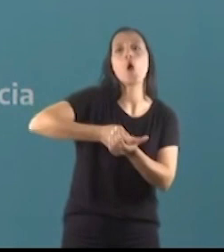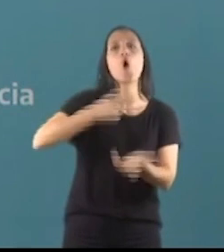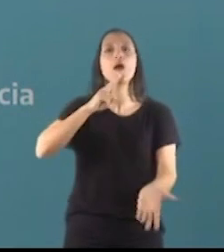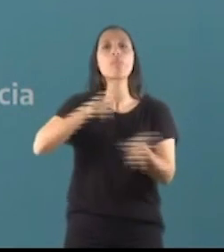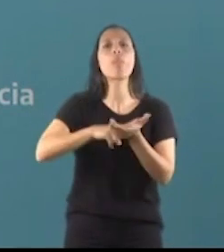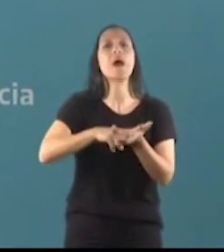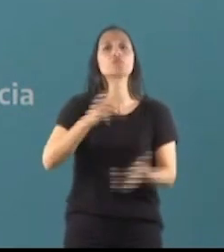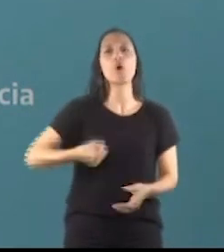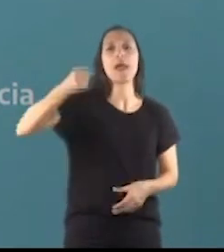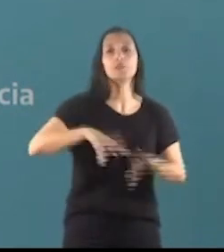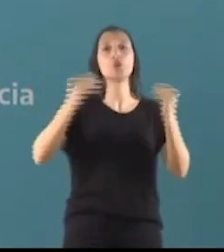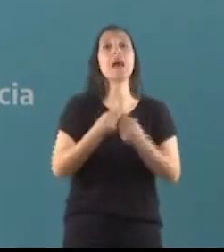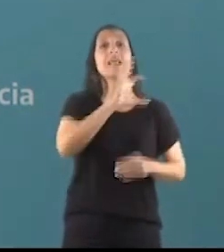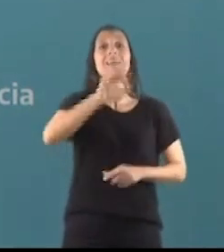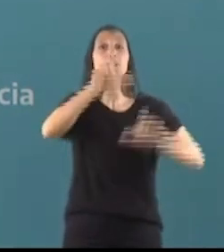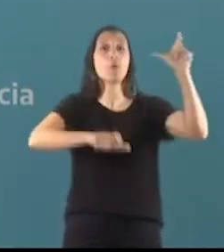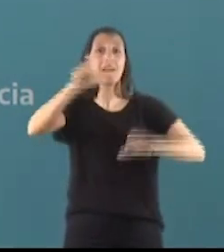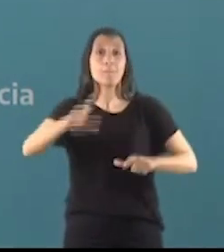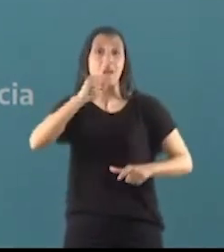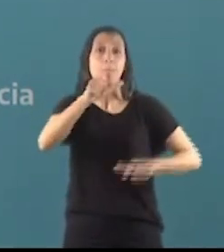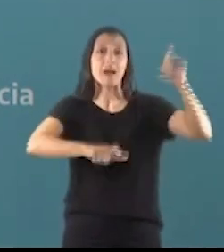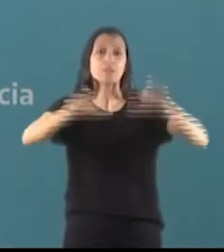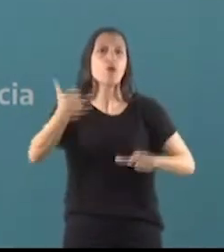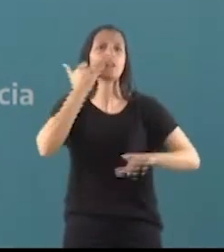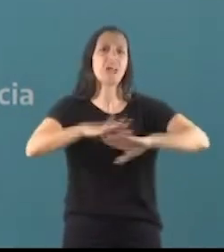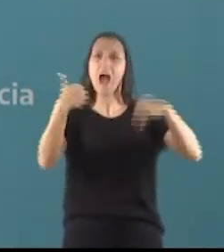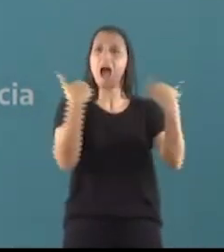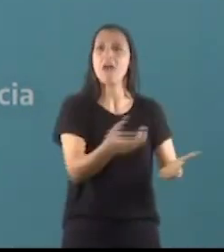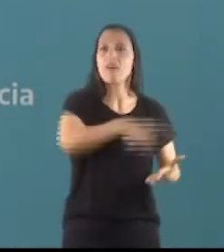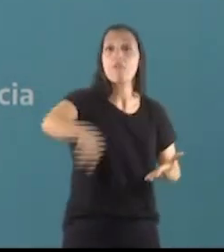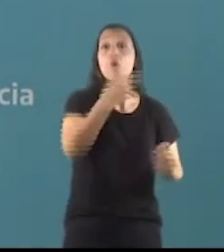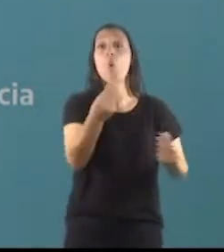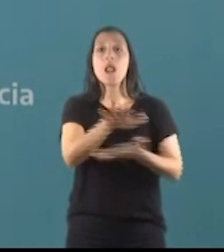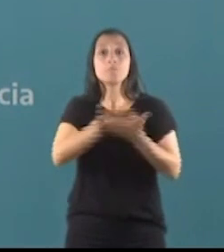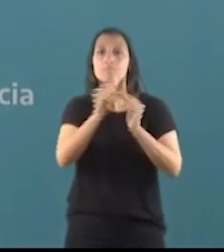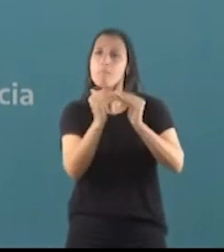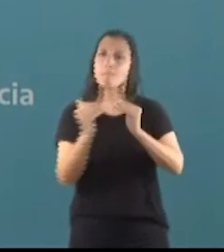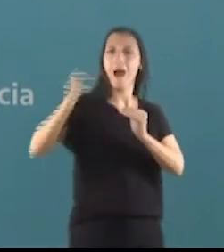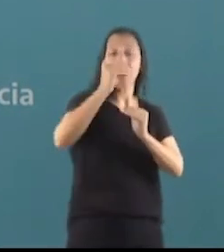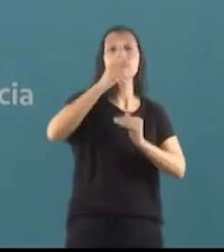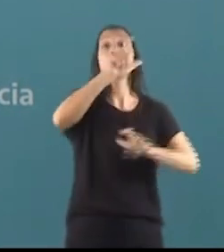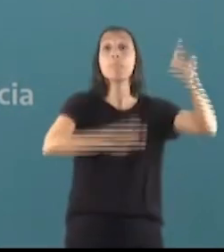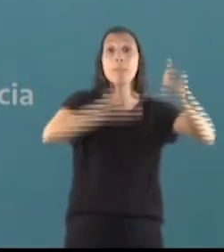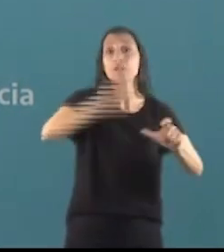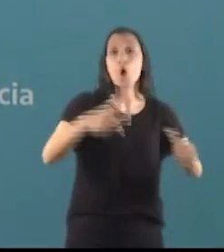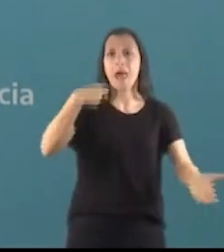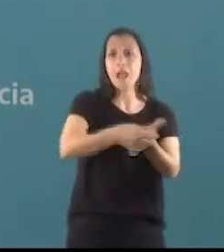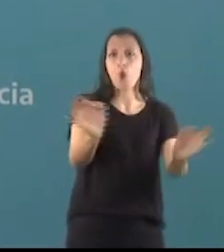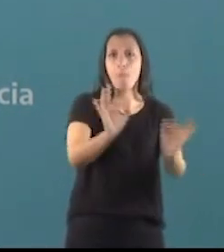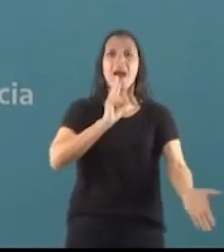que hay 500.000 beneficiados, ya que se aumentó el piso y no van a pagar ganancias de aquellos que cobren hasta